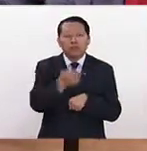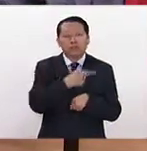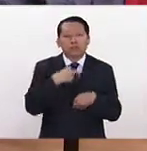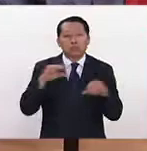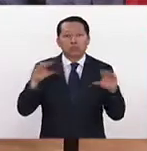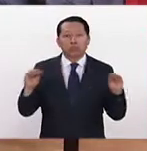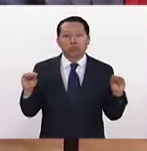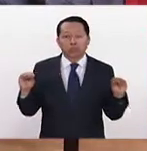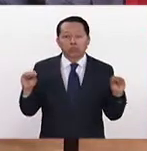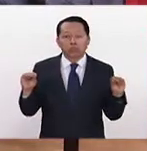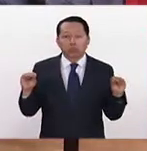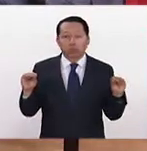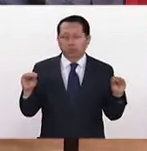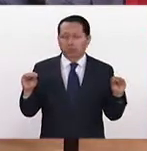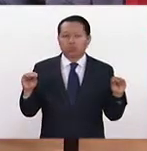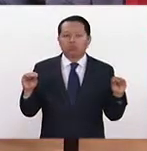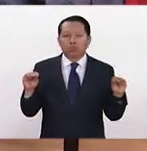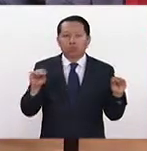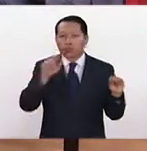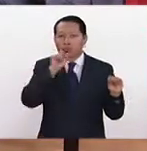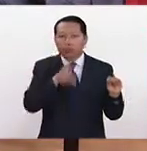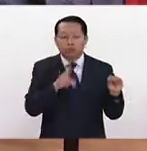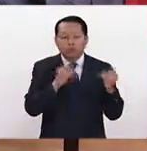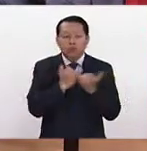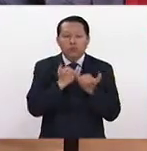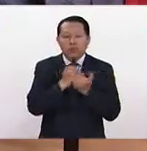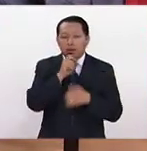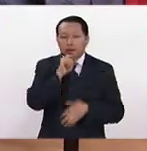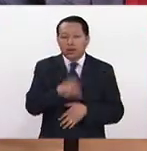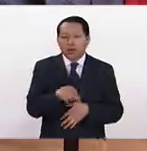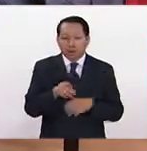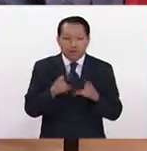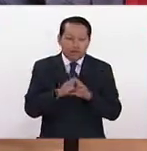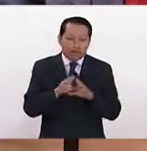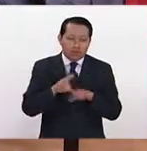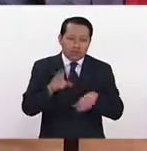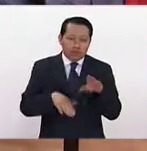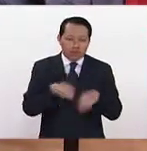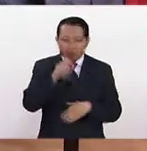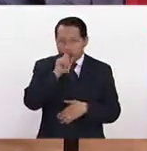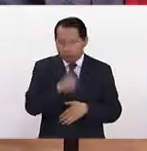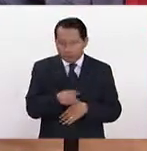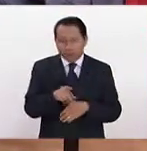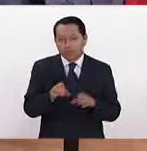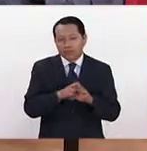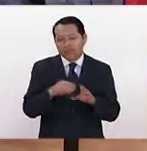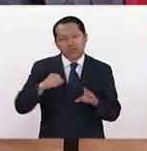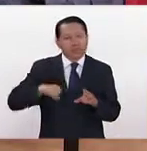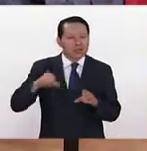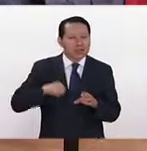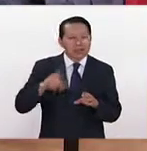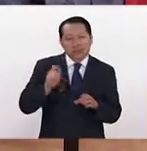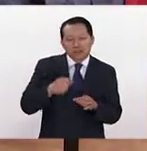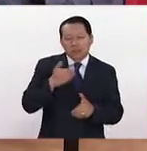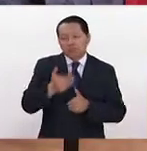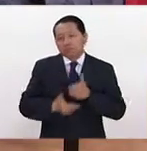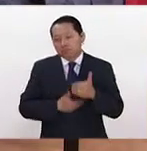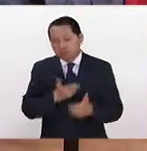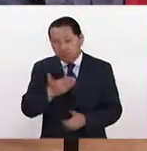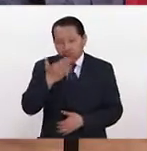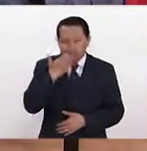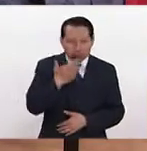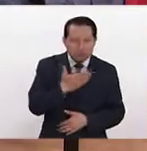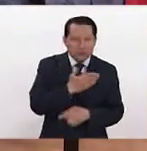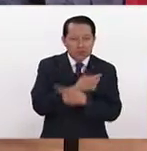no te vio nadie, ¿no? Bueno, mira, dejémonos de etiquetas antiguas de que la cortesía. No, no, no, es